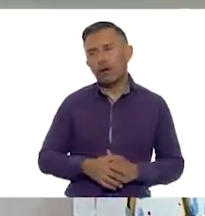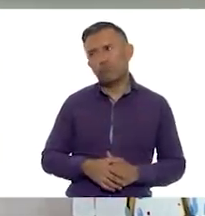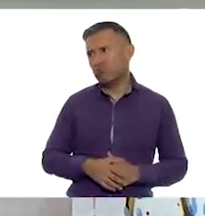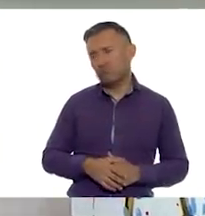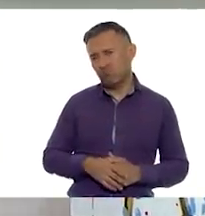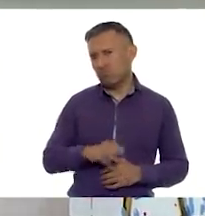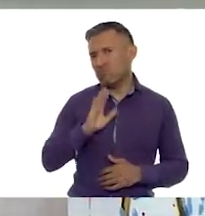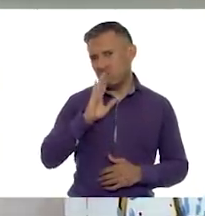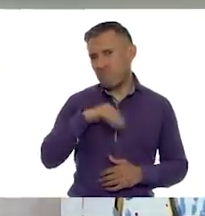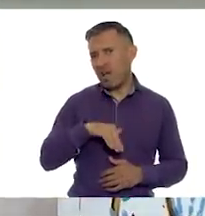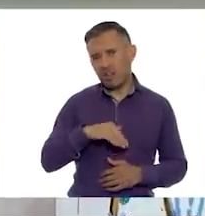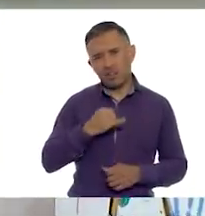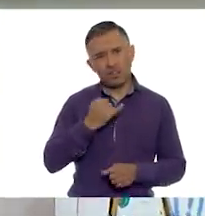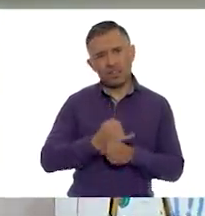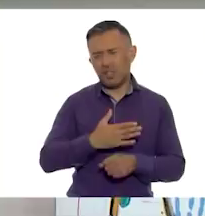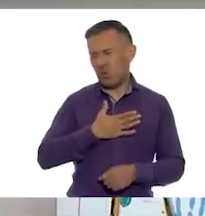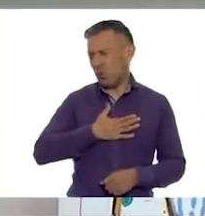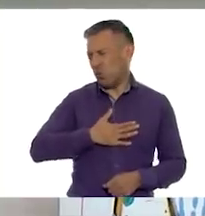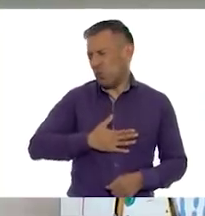injust...